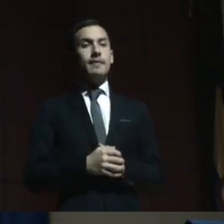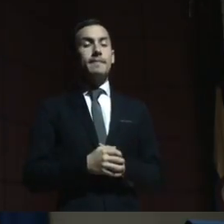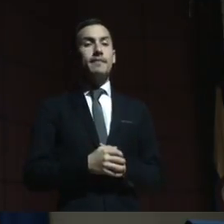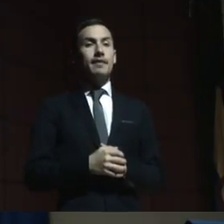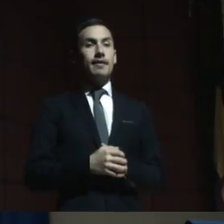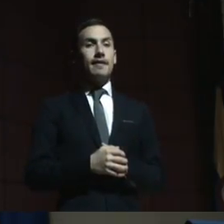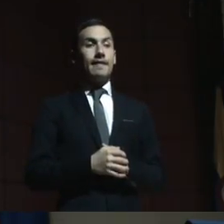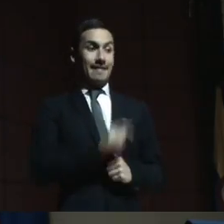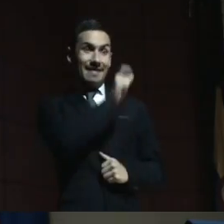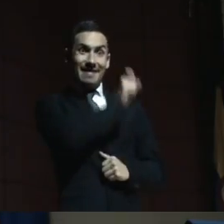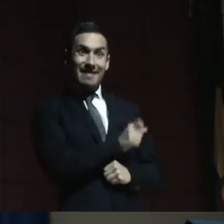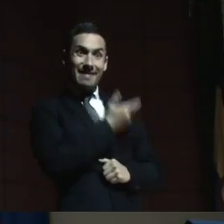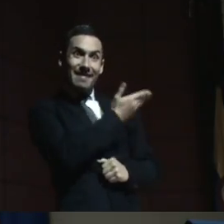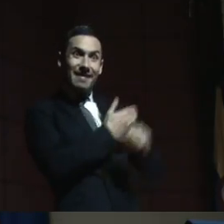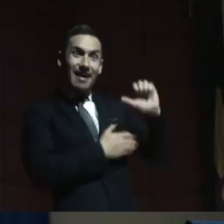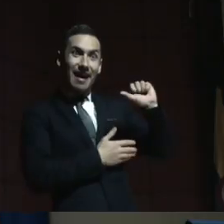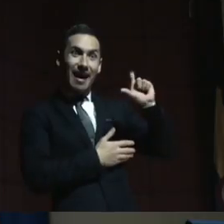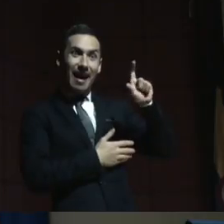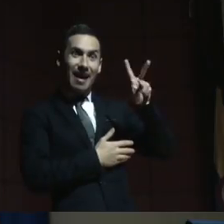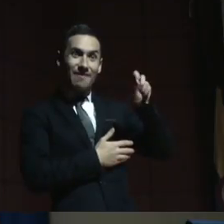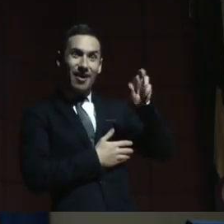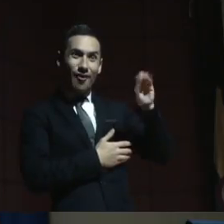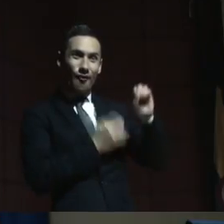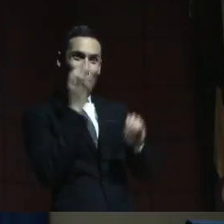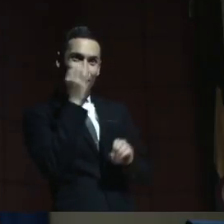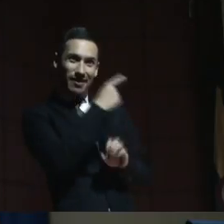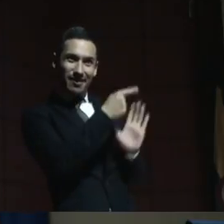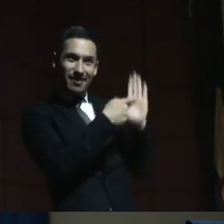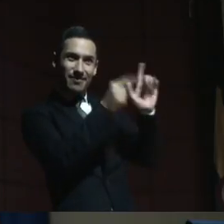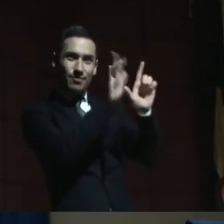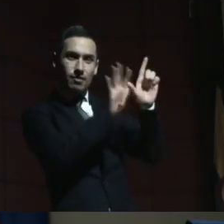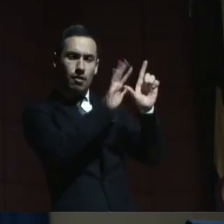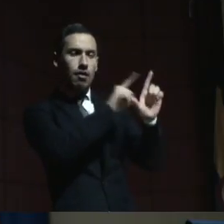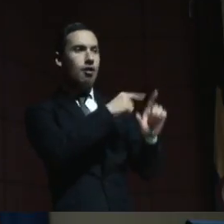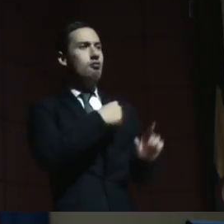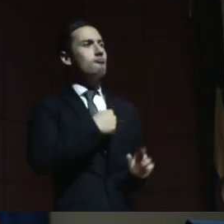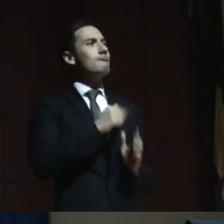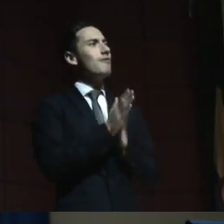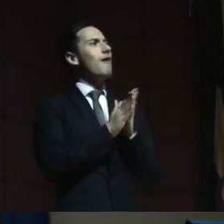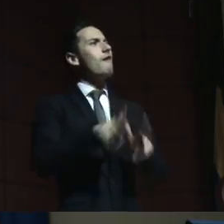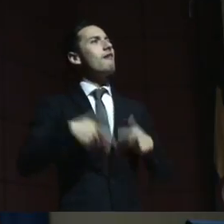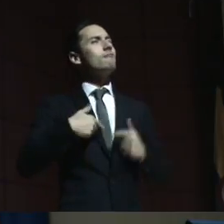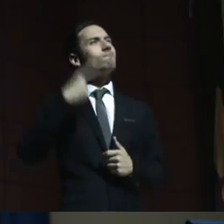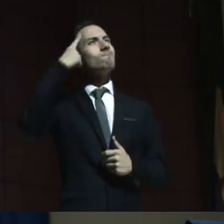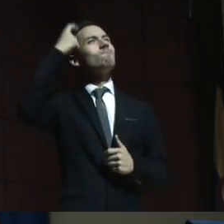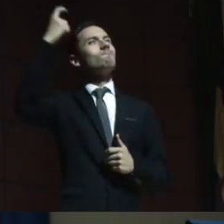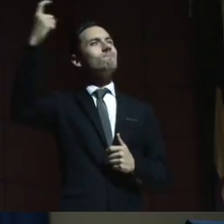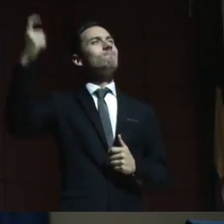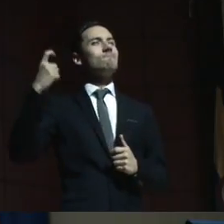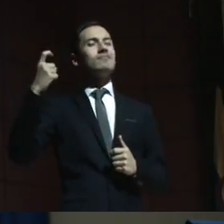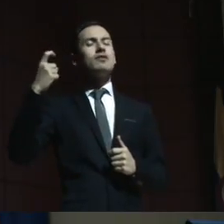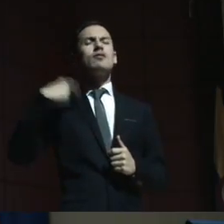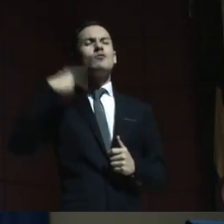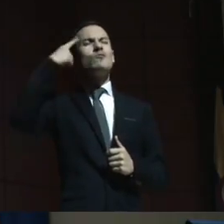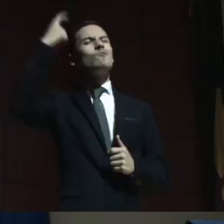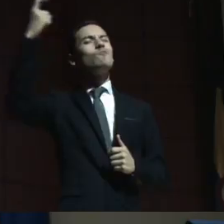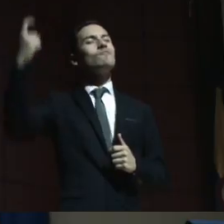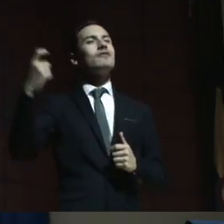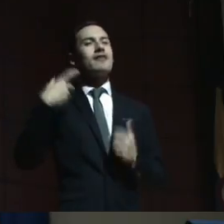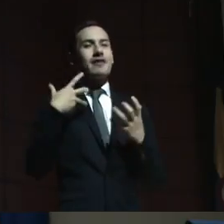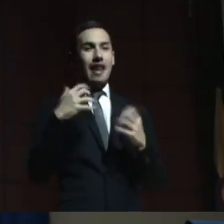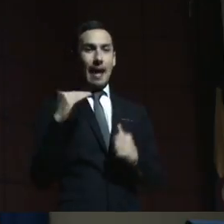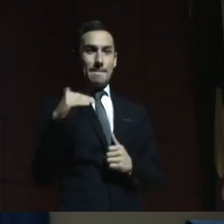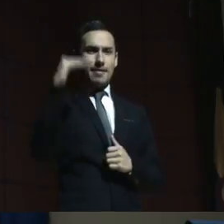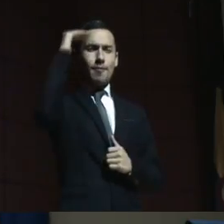esto le ha permitido a Álvaro tener una vida, tener sueños. Él sueña con tener un apartamento